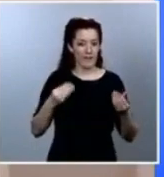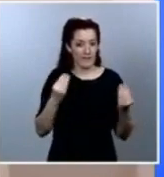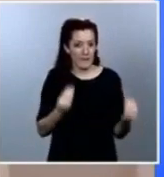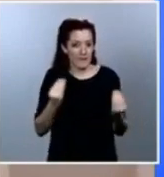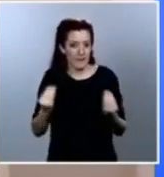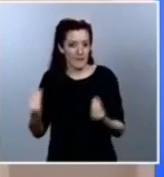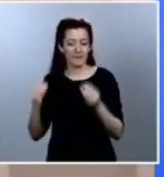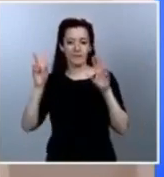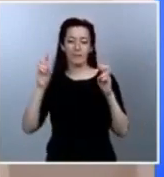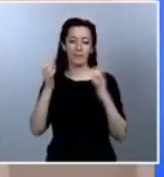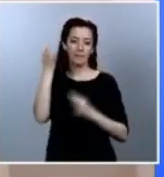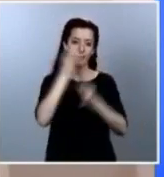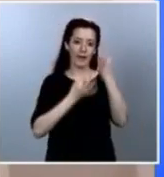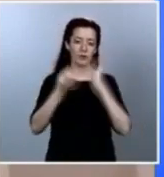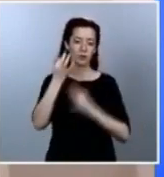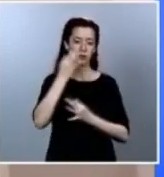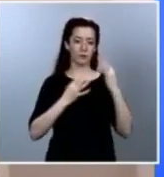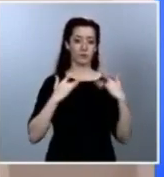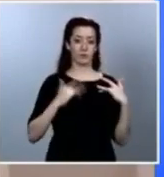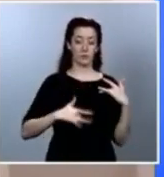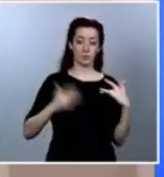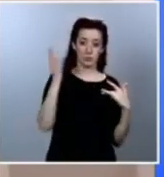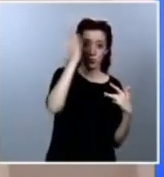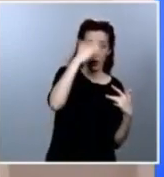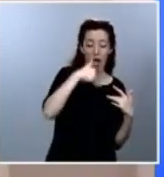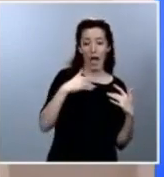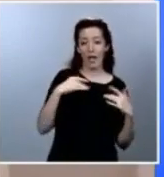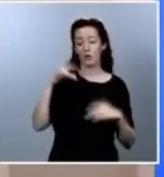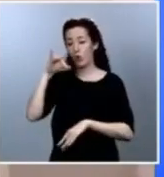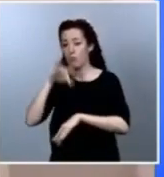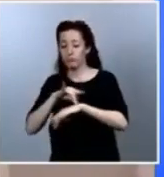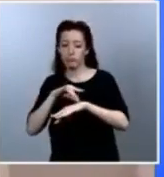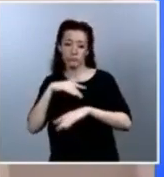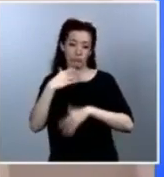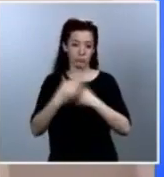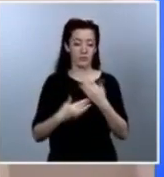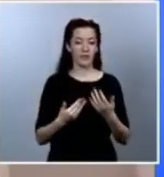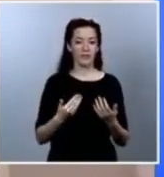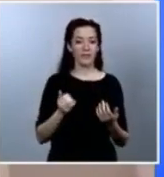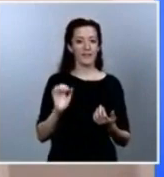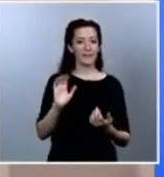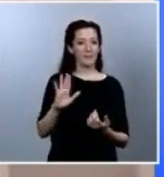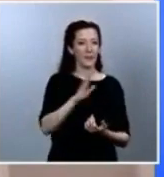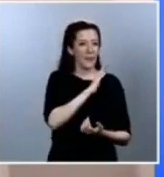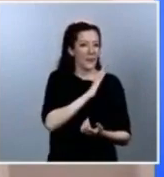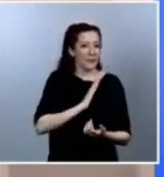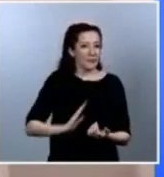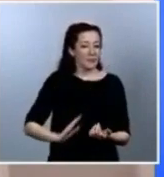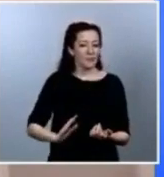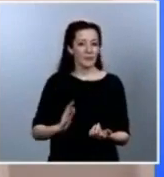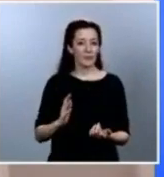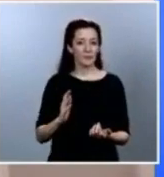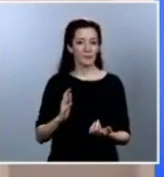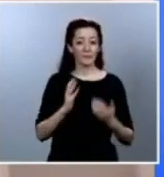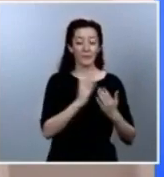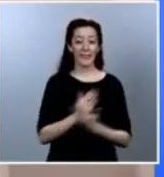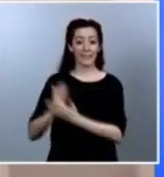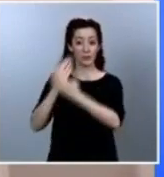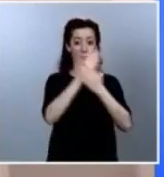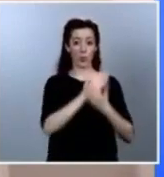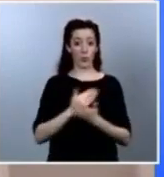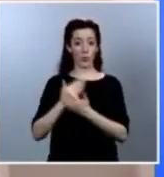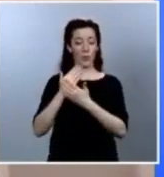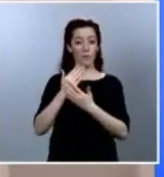tan crucial en la que entramos. Pero, en paralelo, de momento no hay estudio, ni siquiera ha empezado ese estudio de seroprevalencia que lleva semanas